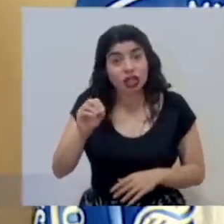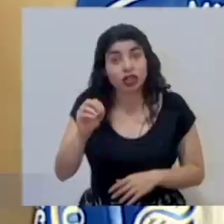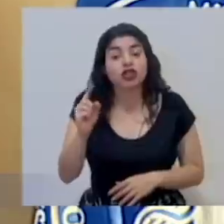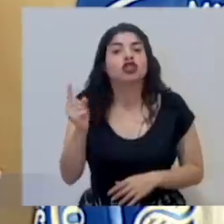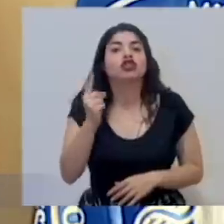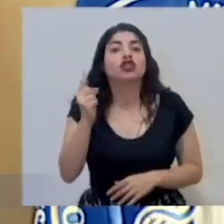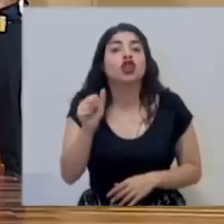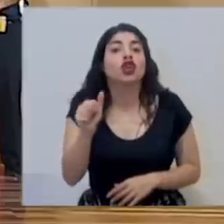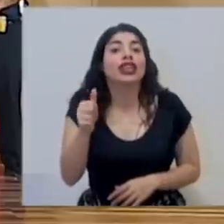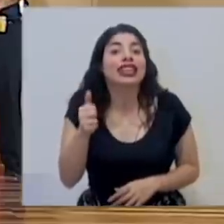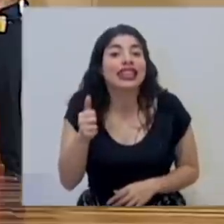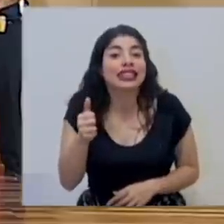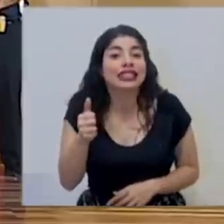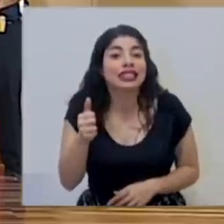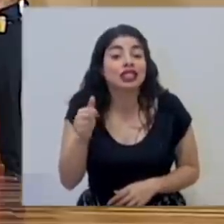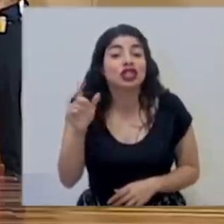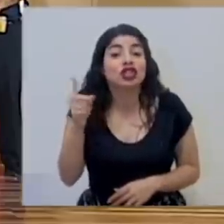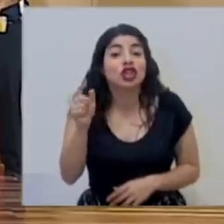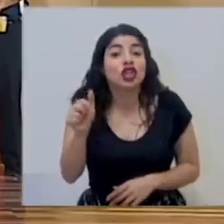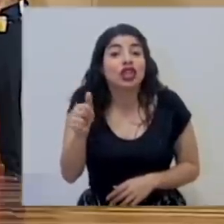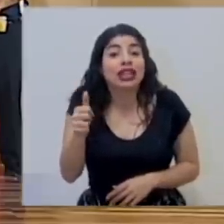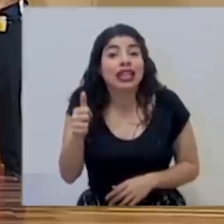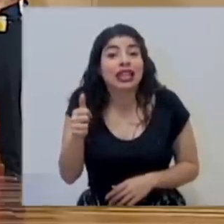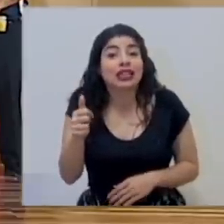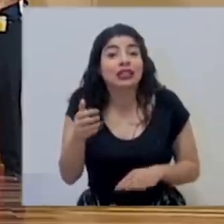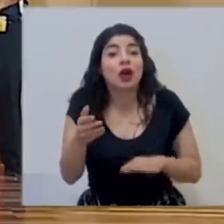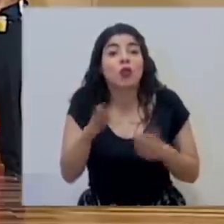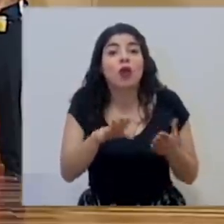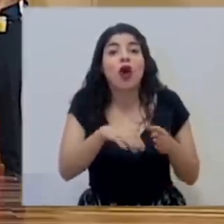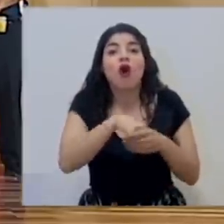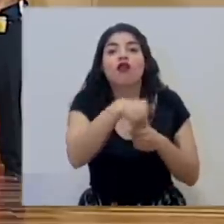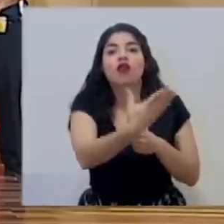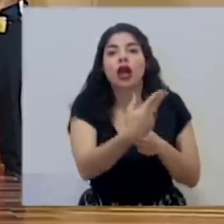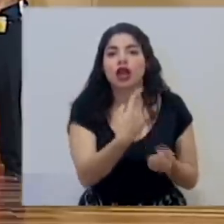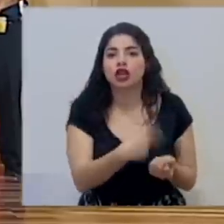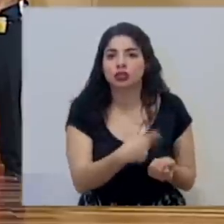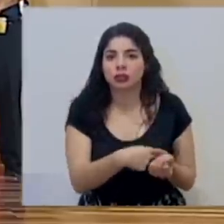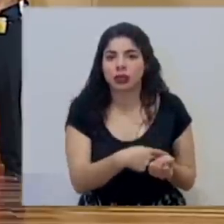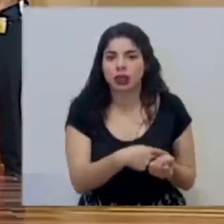solo 10, solo 10 han fallecido fuera de un hospital.